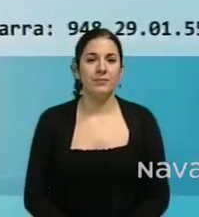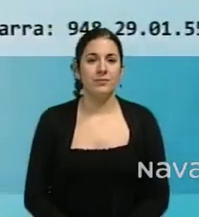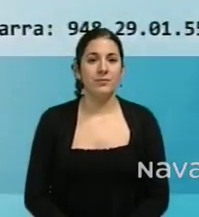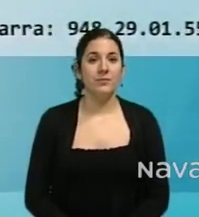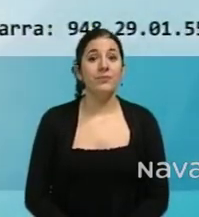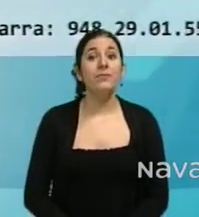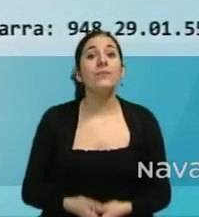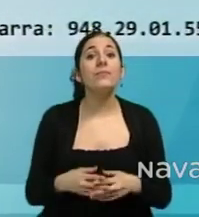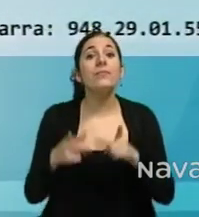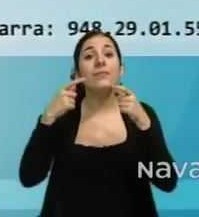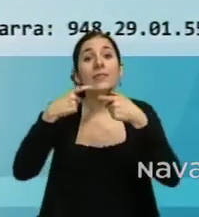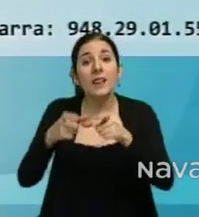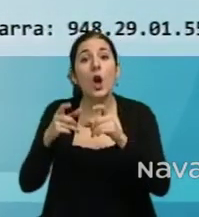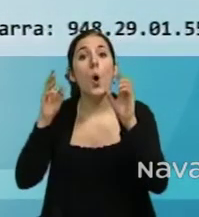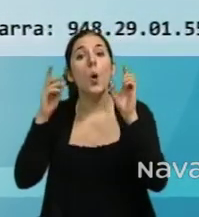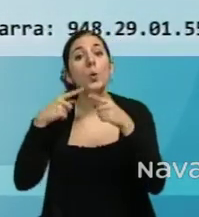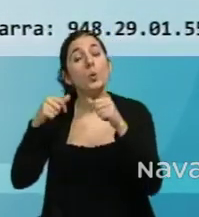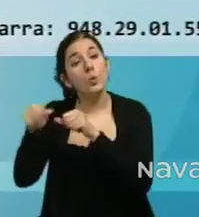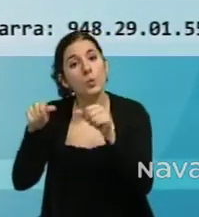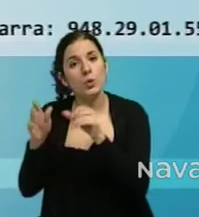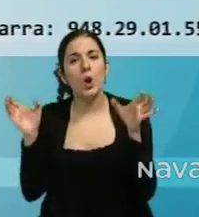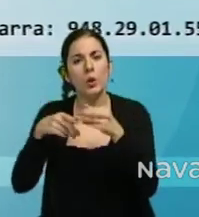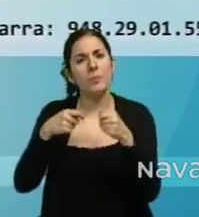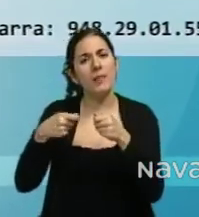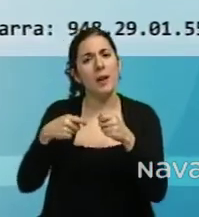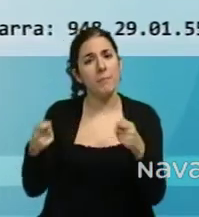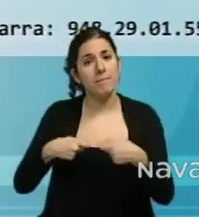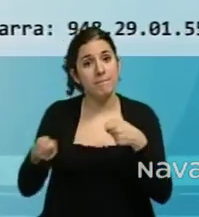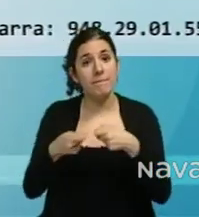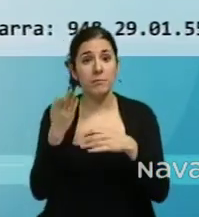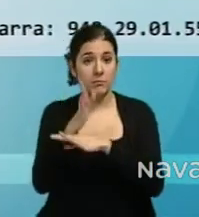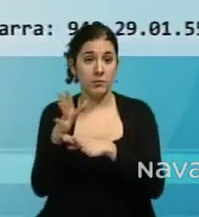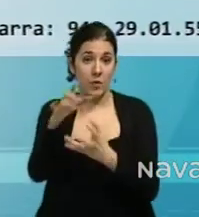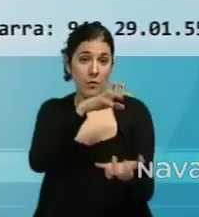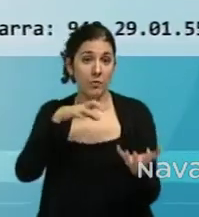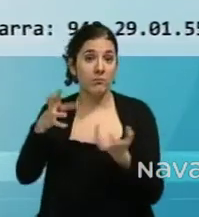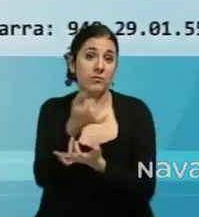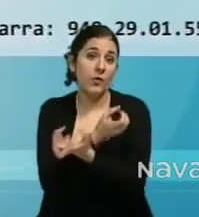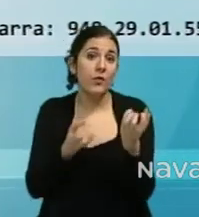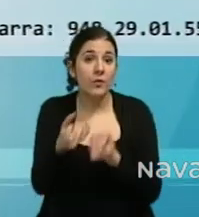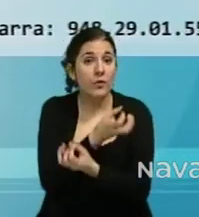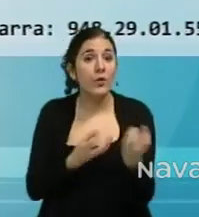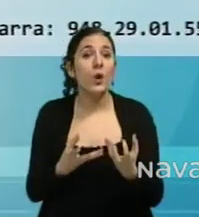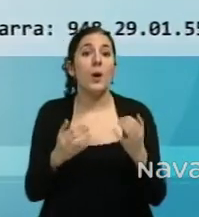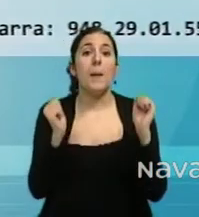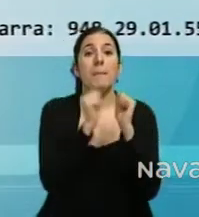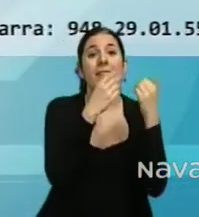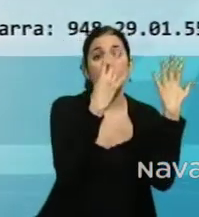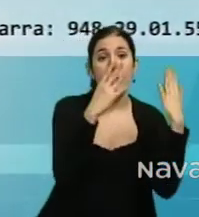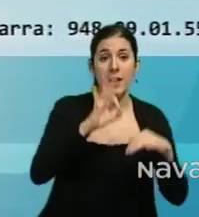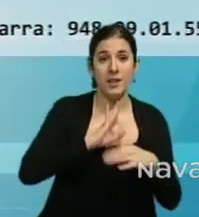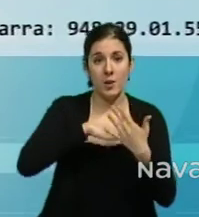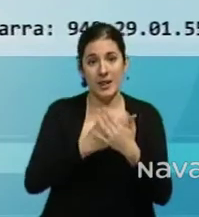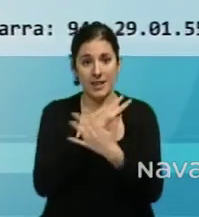En el apartado de cursos, el Club de Marketing nos propone un foro de formación para emprendedores que tendrá lugar entre el 29 de enero y el 17 de junio.